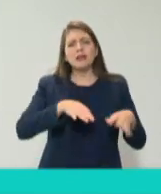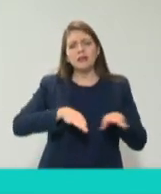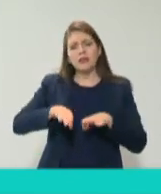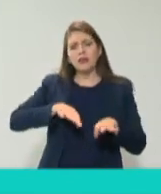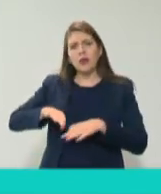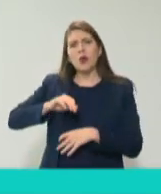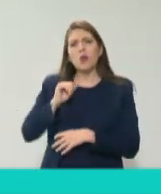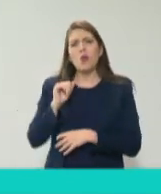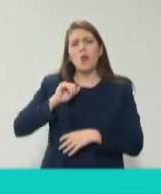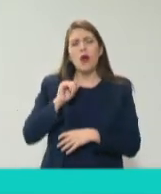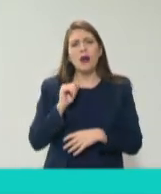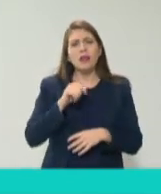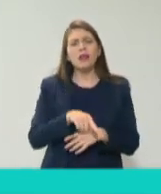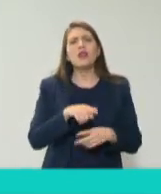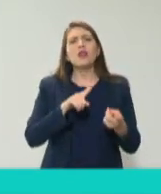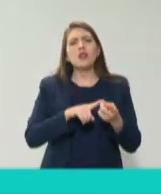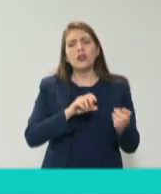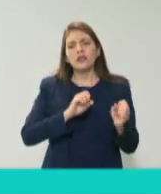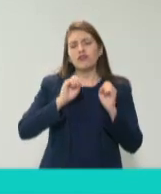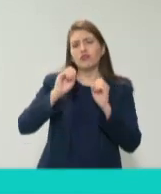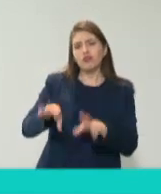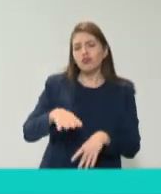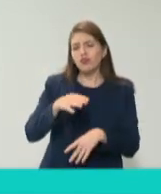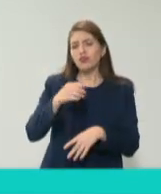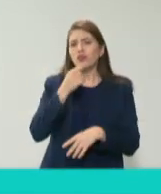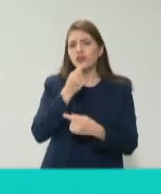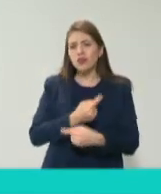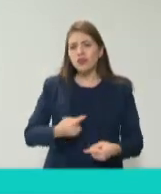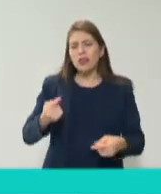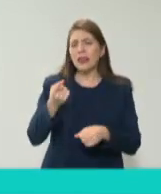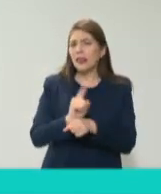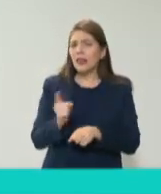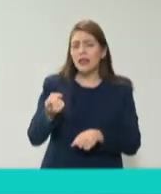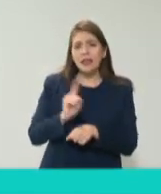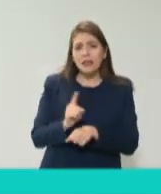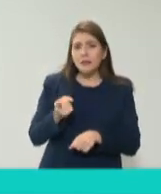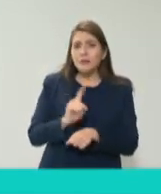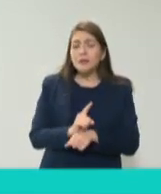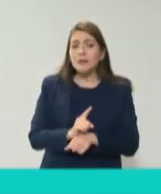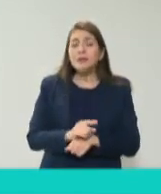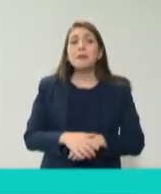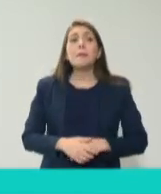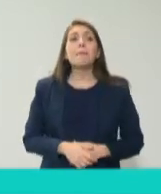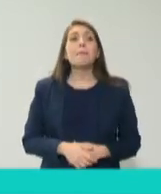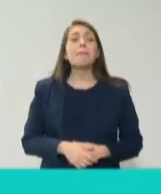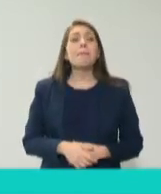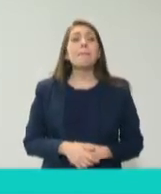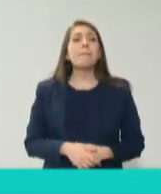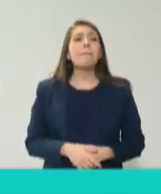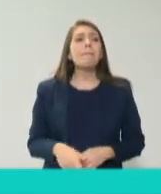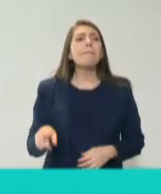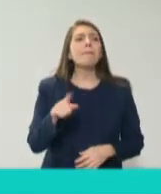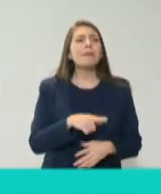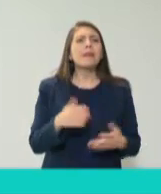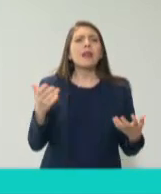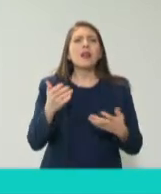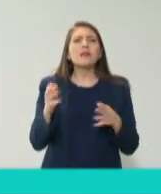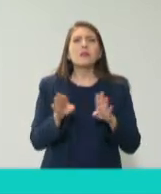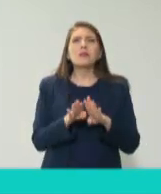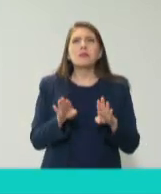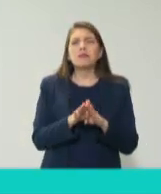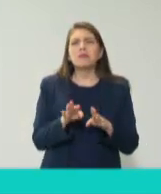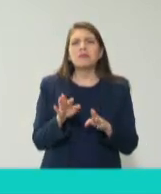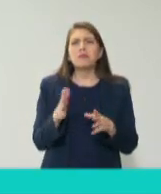donde van sus hijos a donde llevan a sus hijos todos los días y con un formulario muy sencillo de más o menos